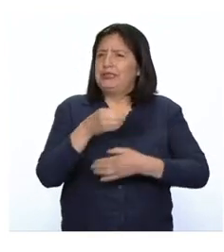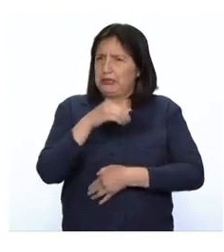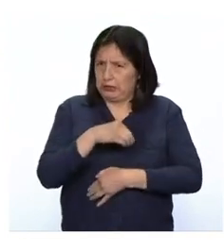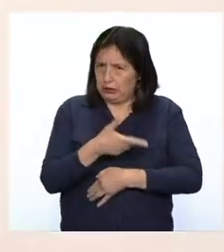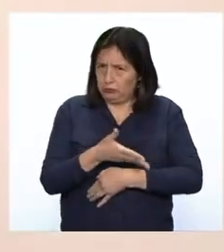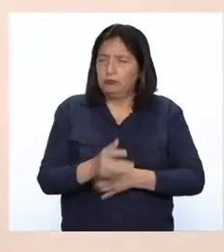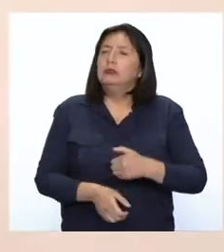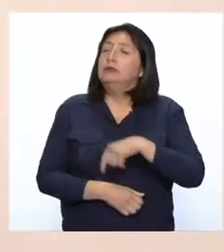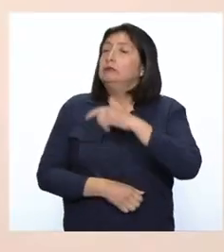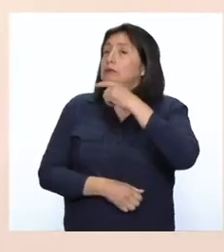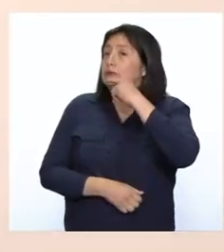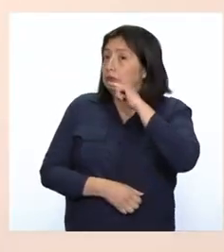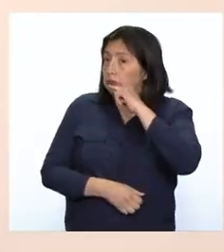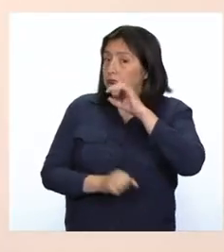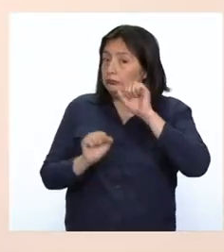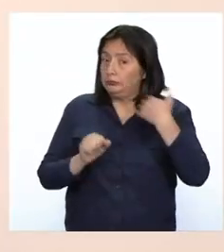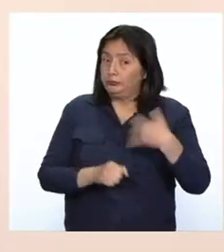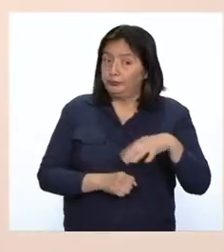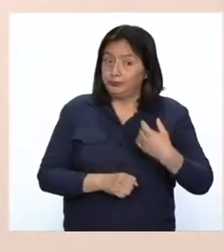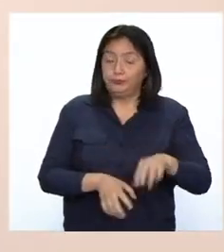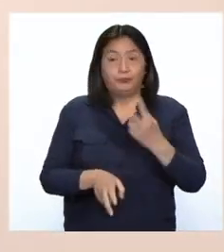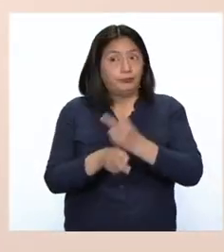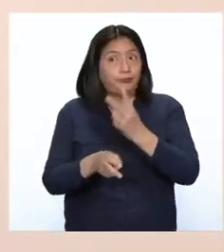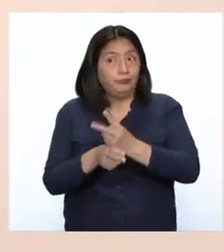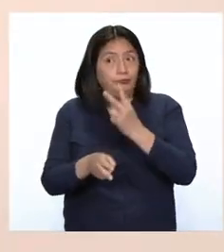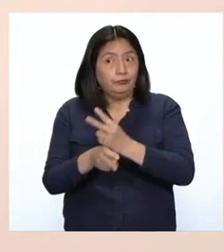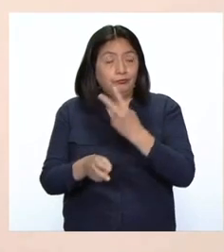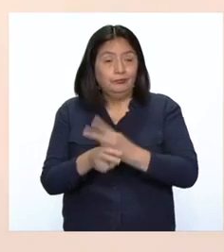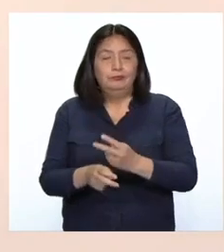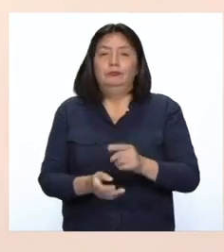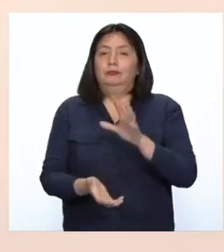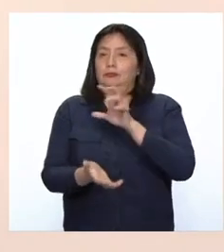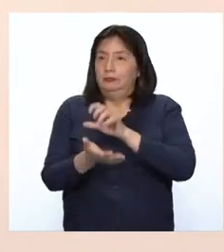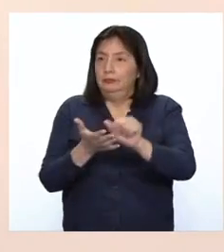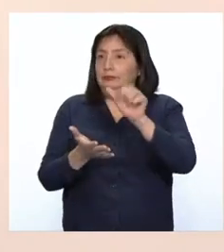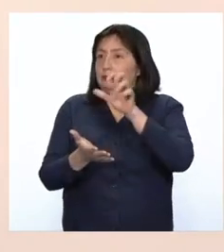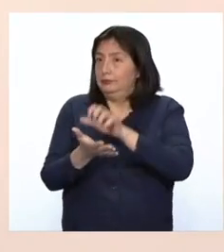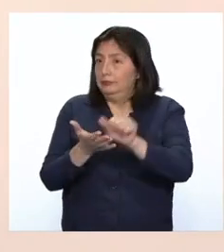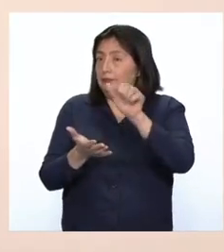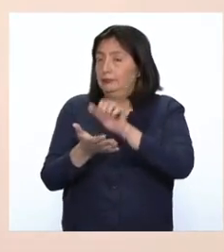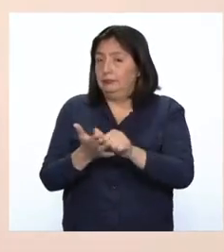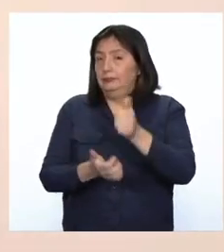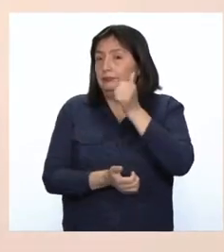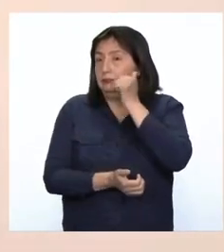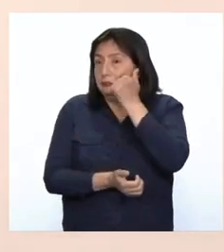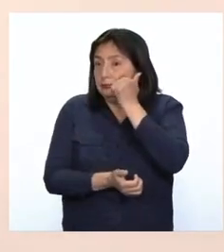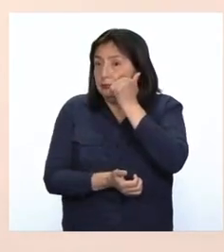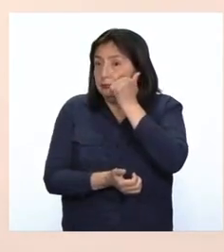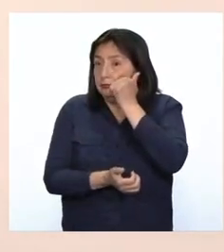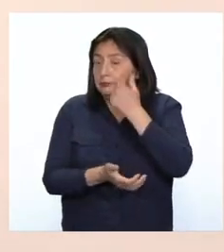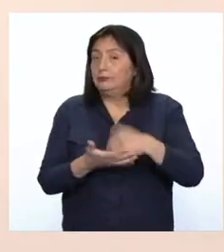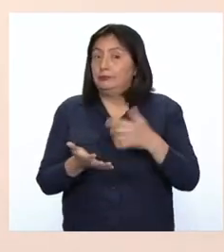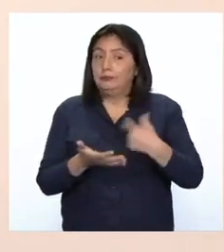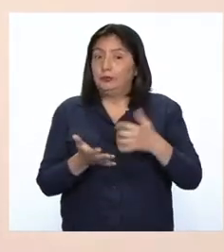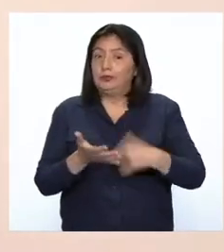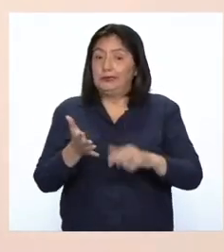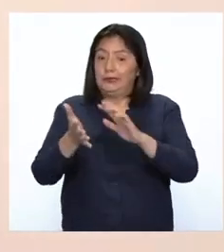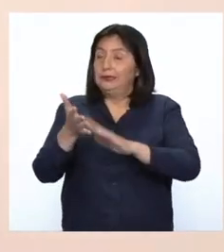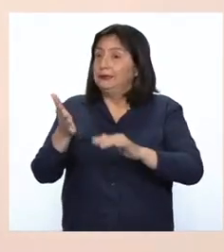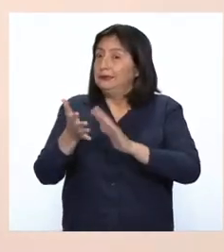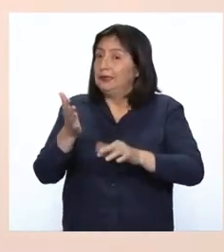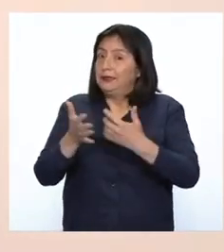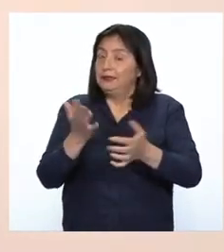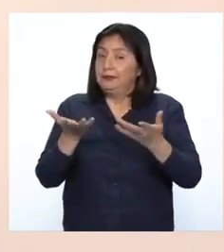Las mujeres tenemos que tener cuidado porque cada mes menstruamos y hay pérdida de sangre. Por eso es